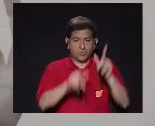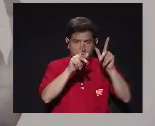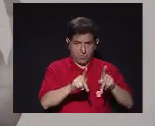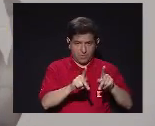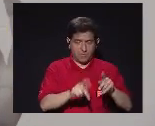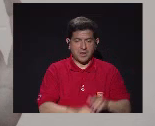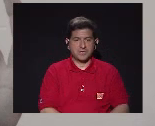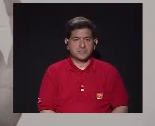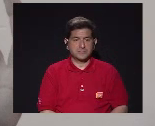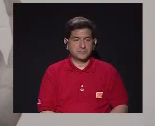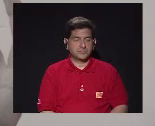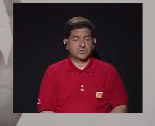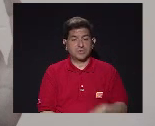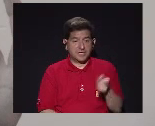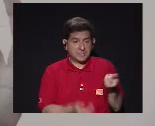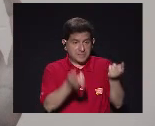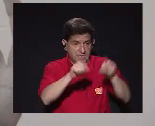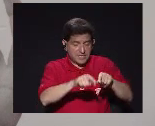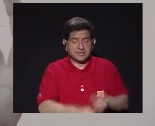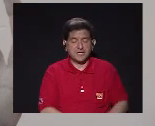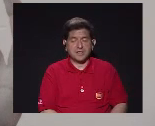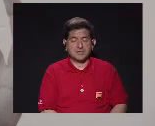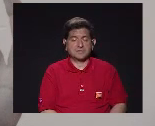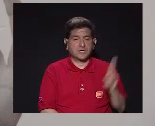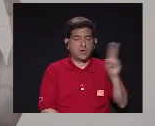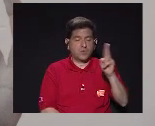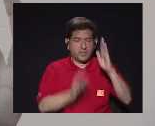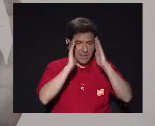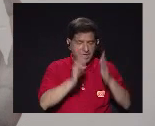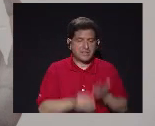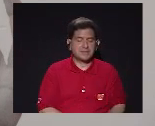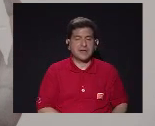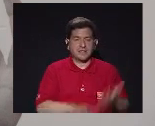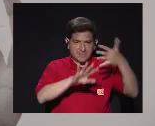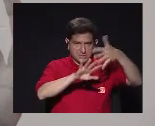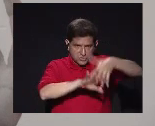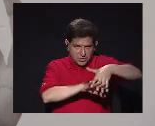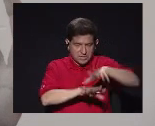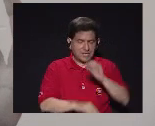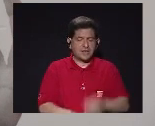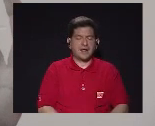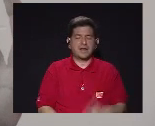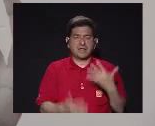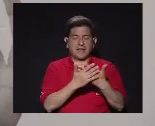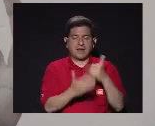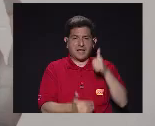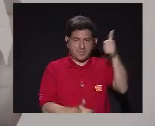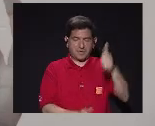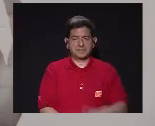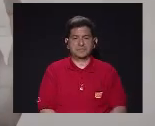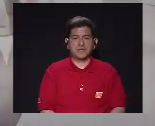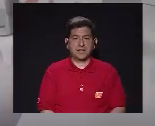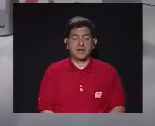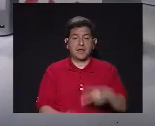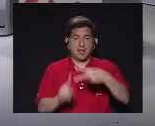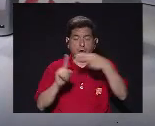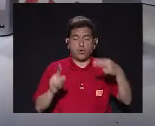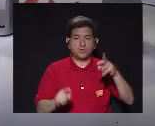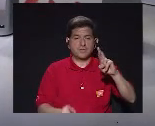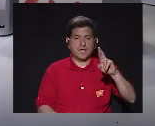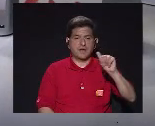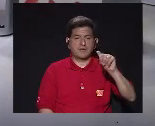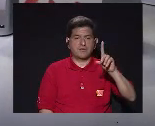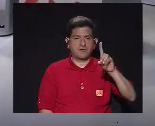Para los muchachos Que están en Las UAY En las unidades De atención integral Y en Reforma Se va a estrenar El 22 En el actor El Radisson